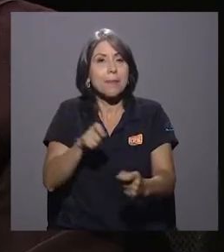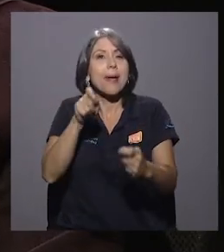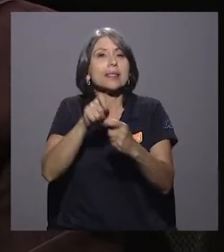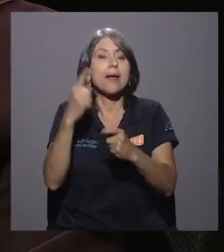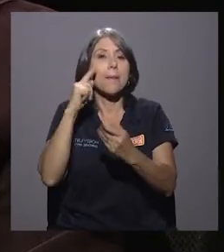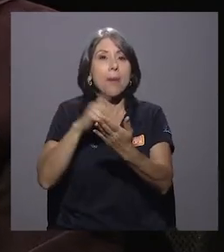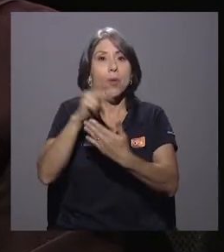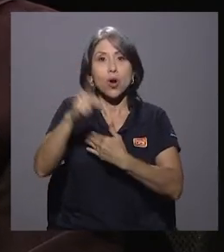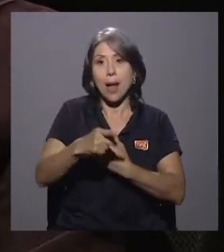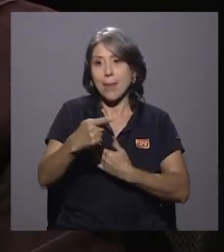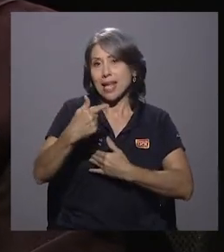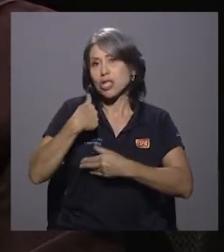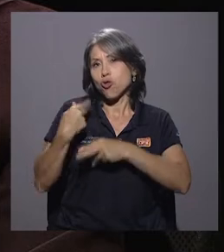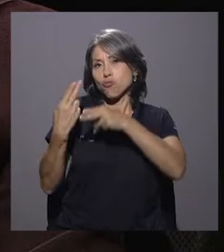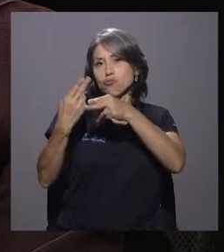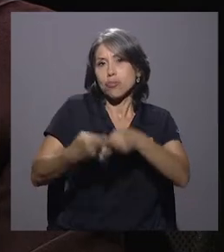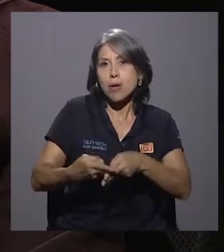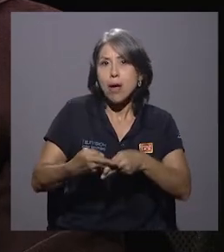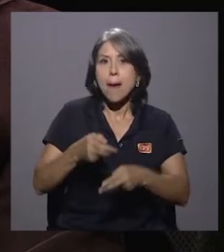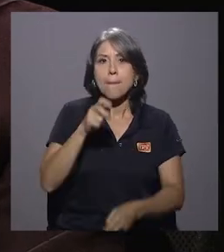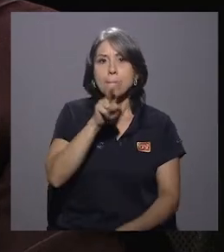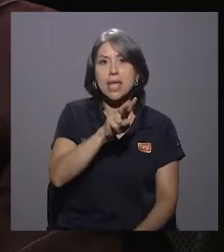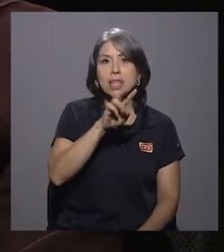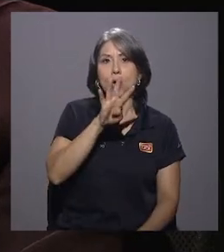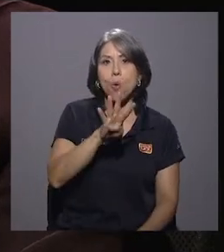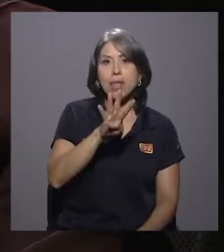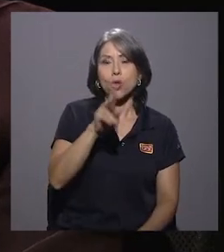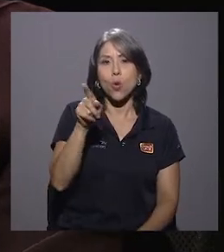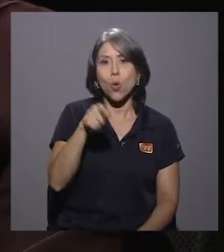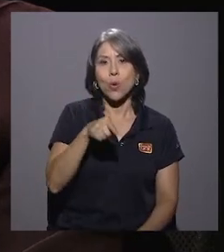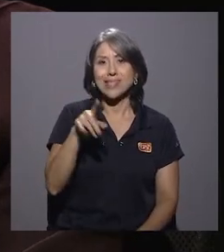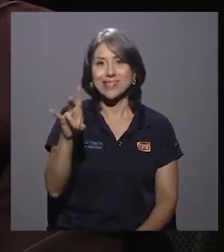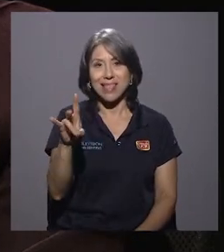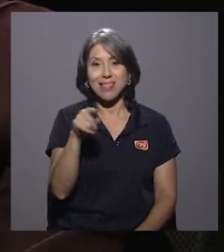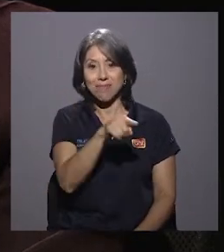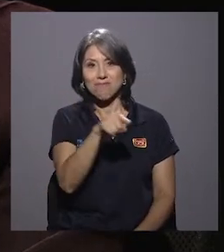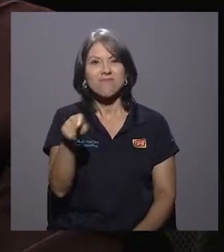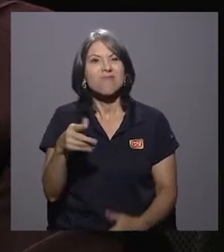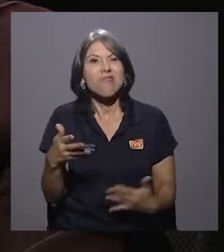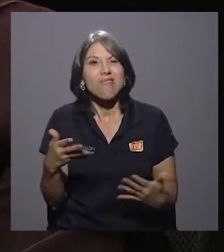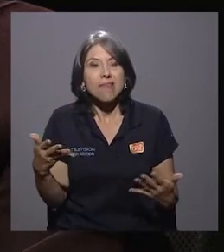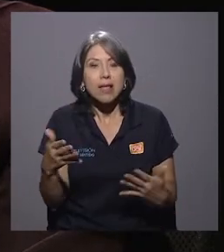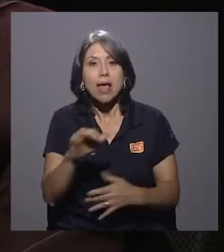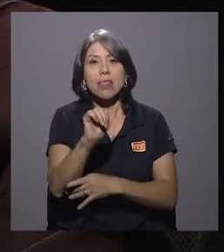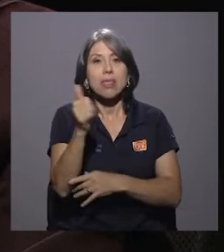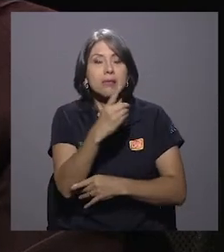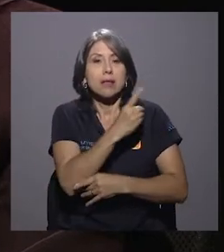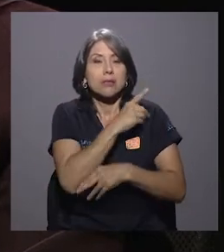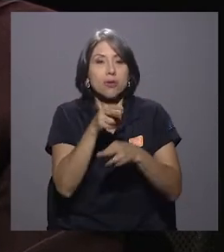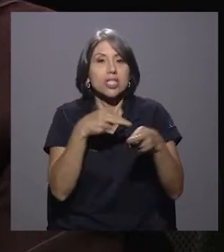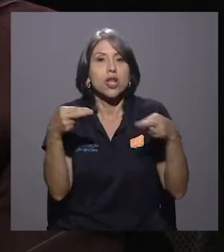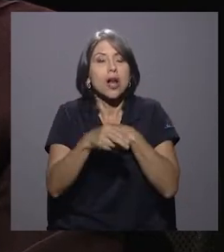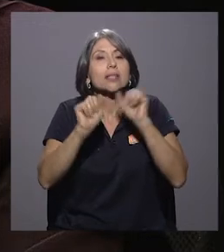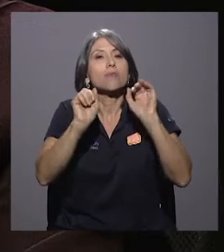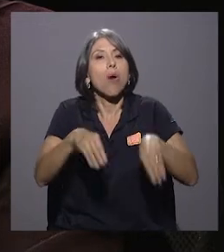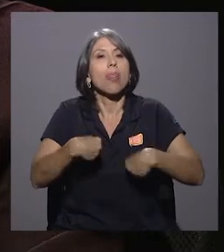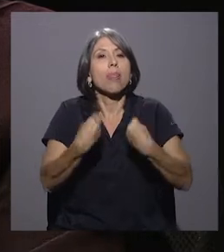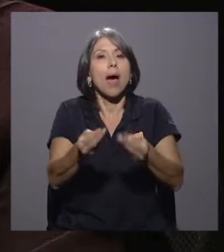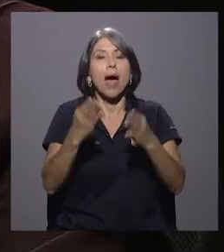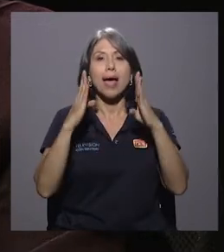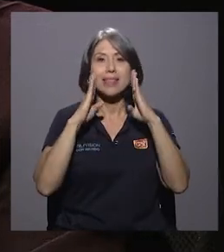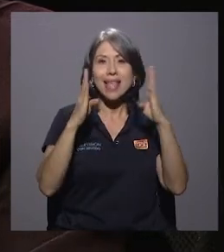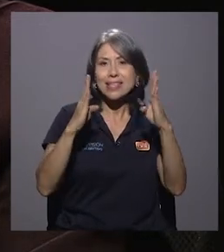programa que yo defino 24-7, que es poder dotar a las 10 direcciones regionales de una atención